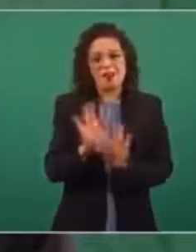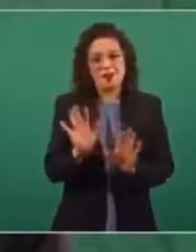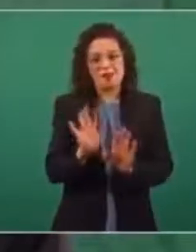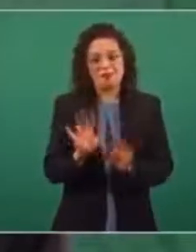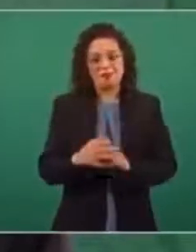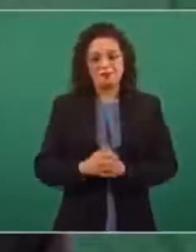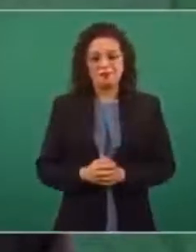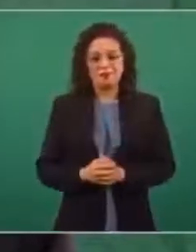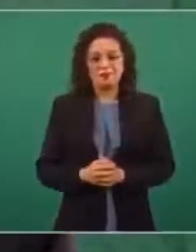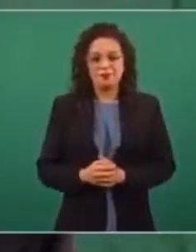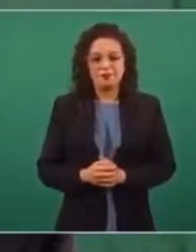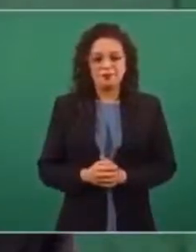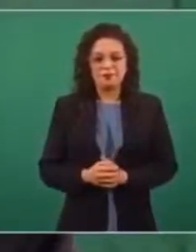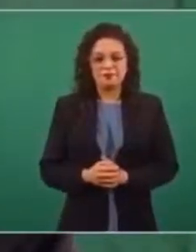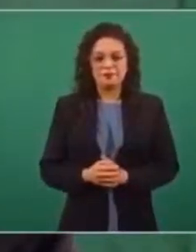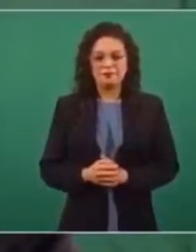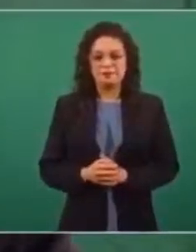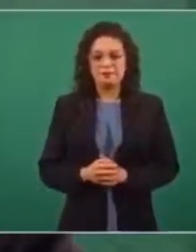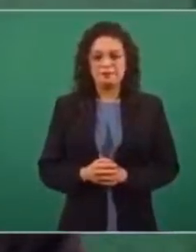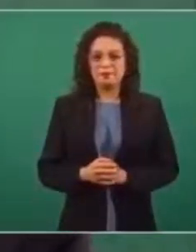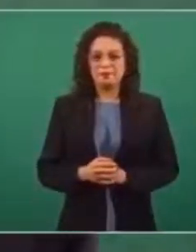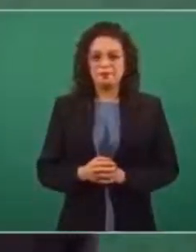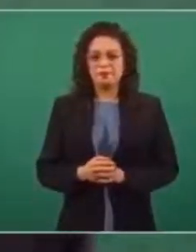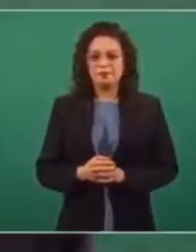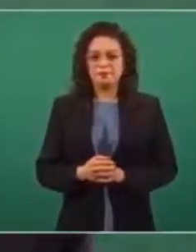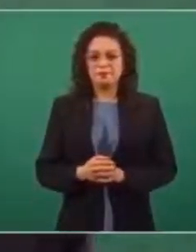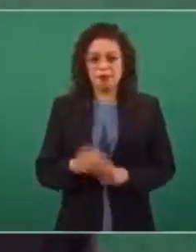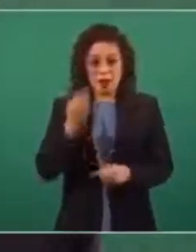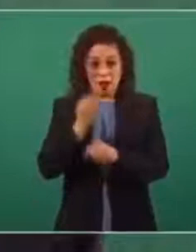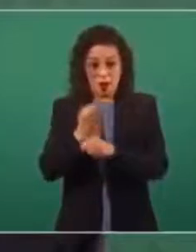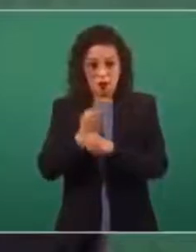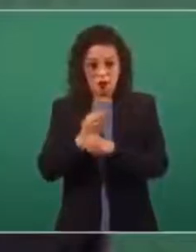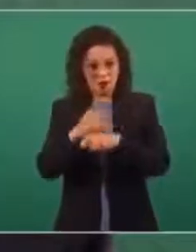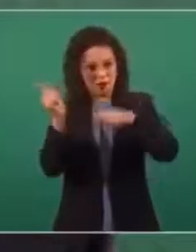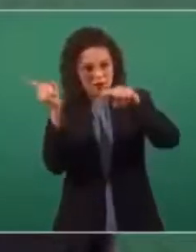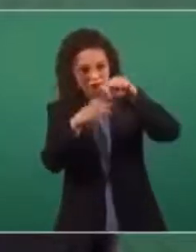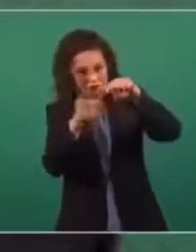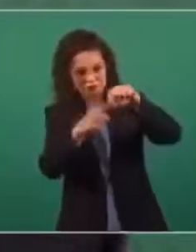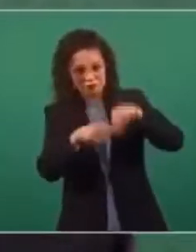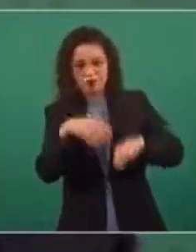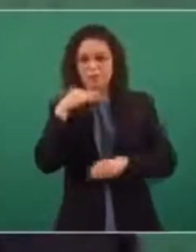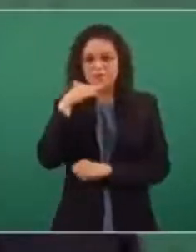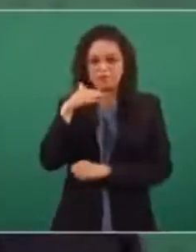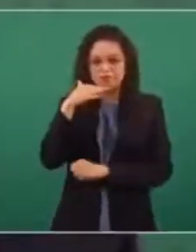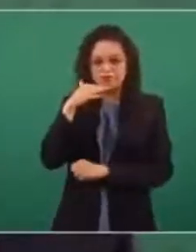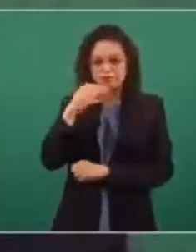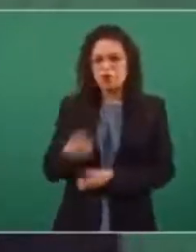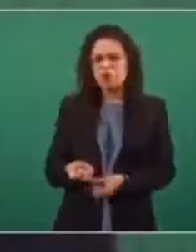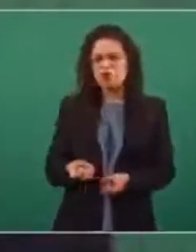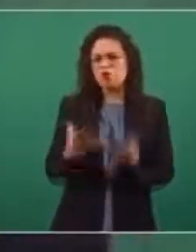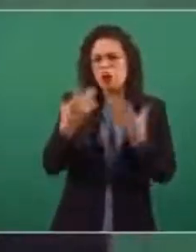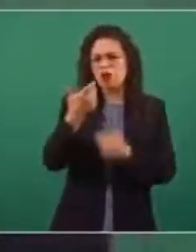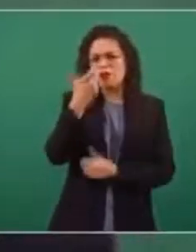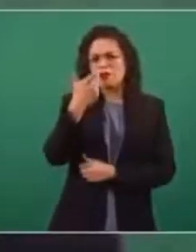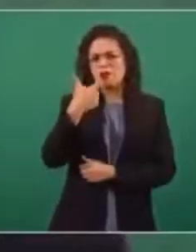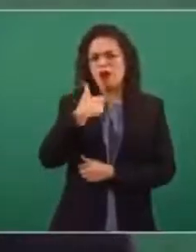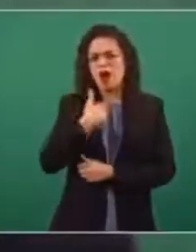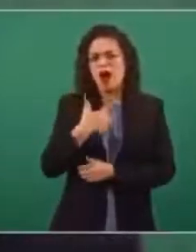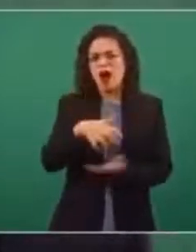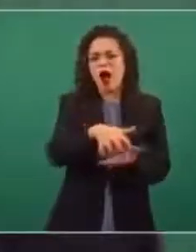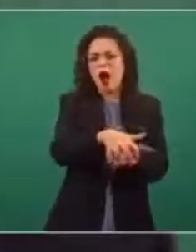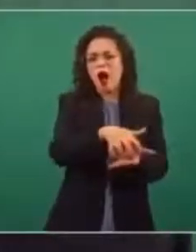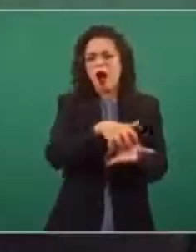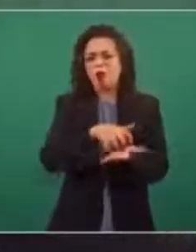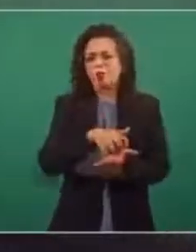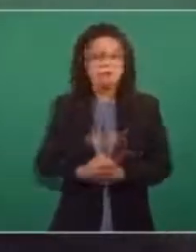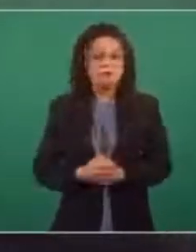por no permitir la corrupción más de un billón de